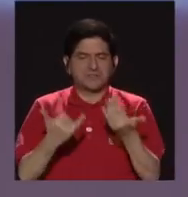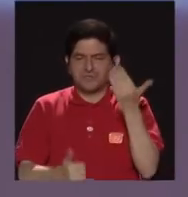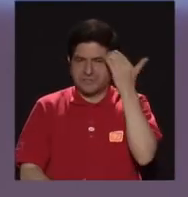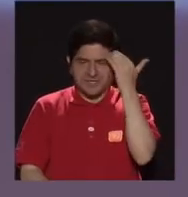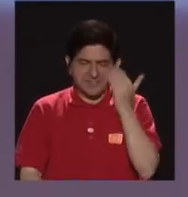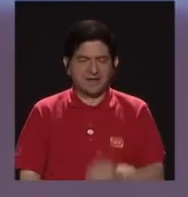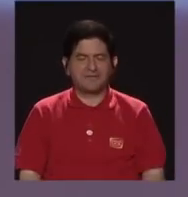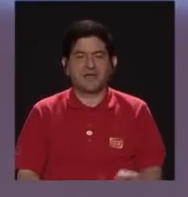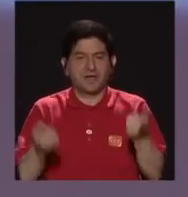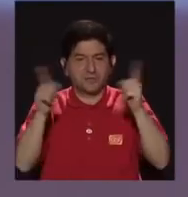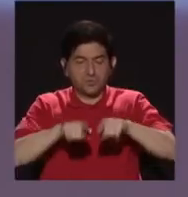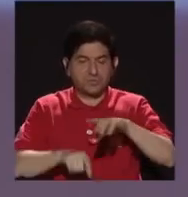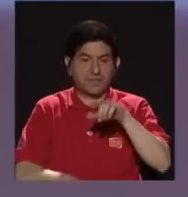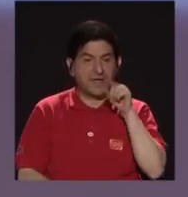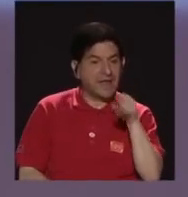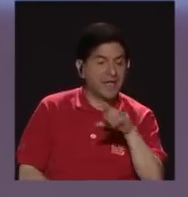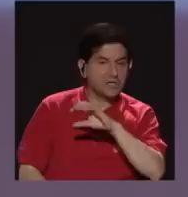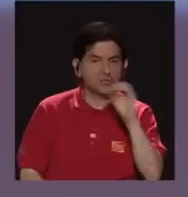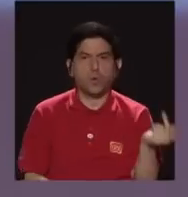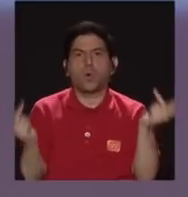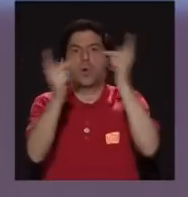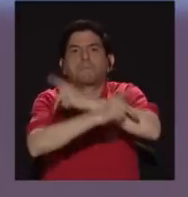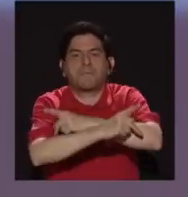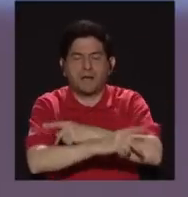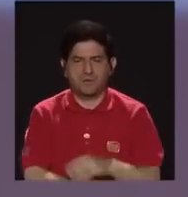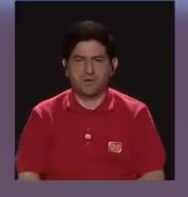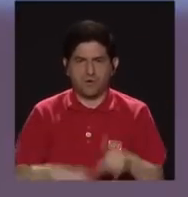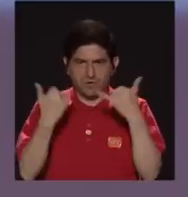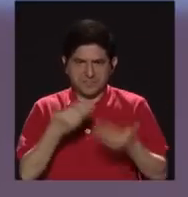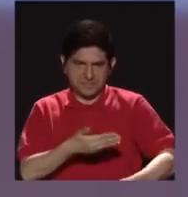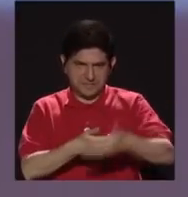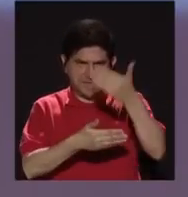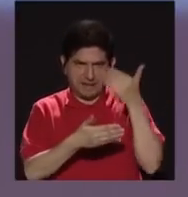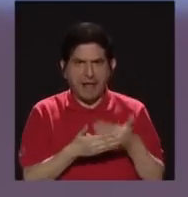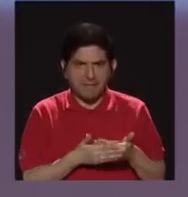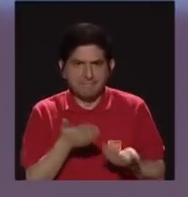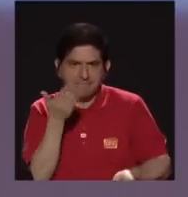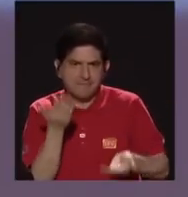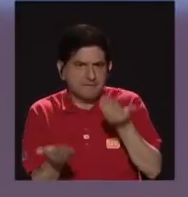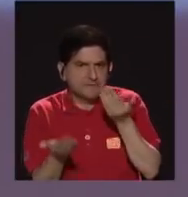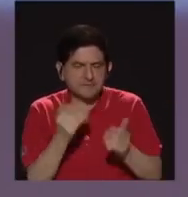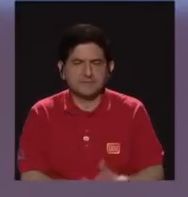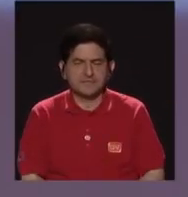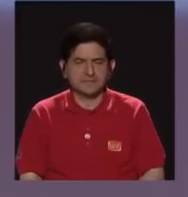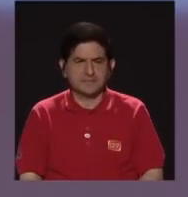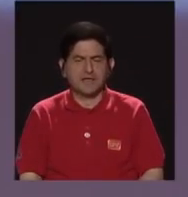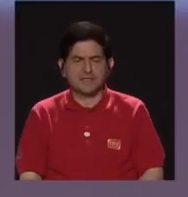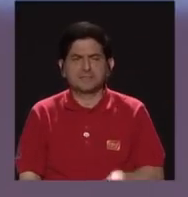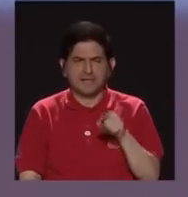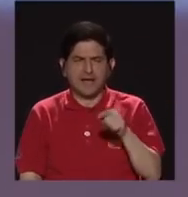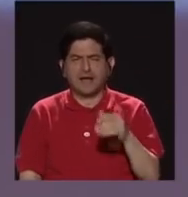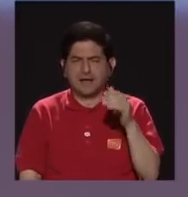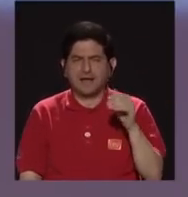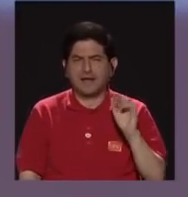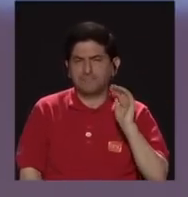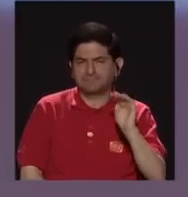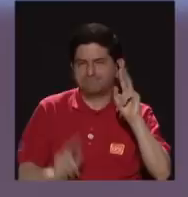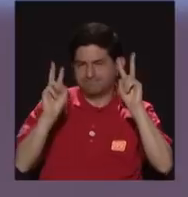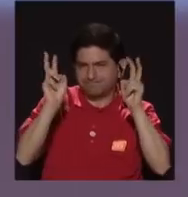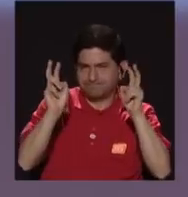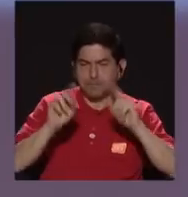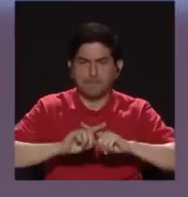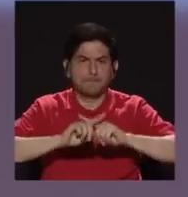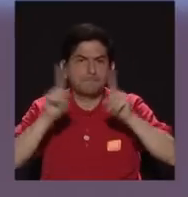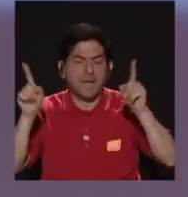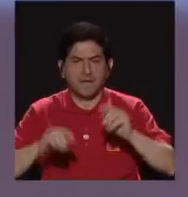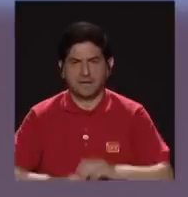suceder eso o algo peor? Ya habían habido, ¿verdad?, algunos avisos. Pero, en realidad, esto,